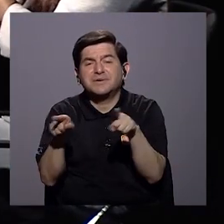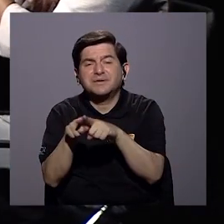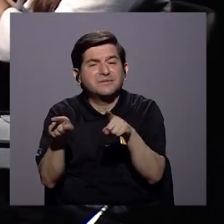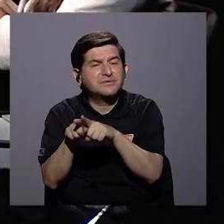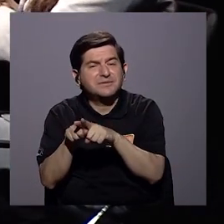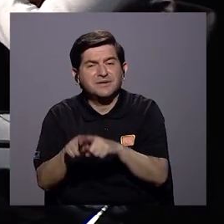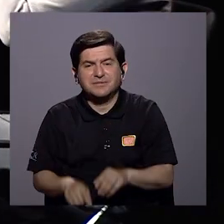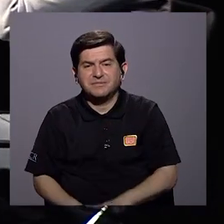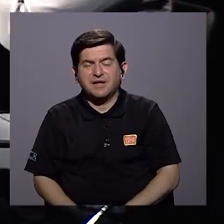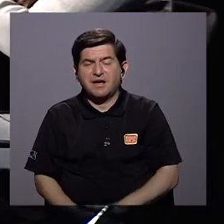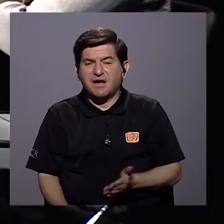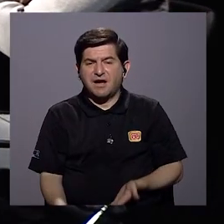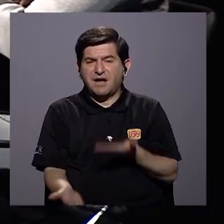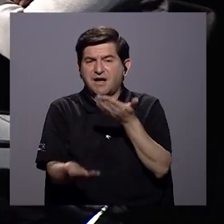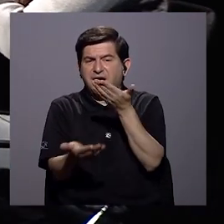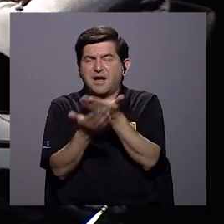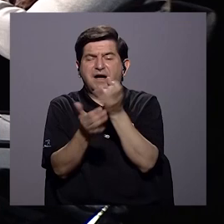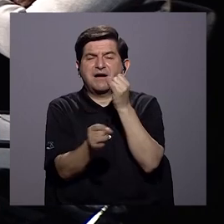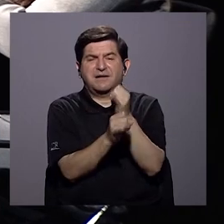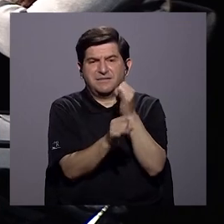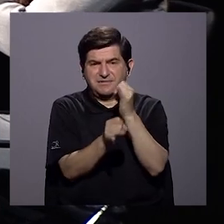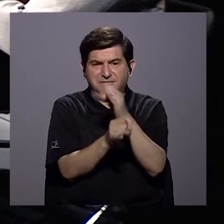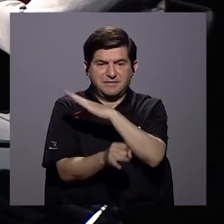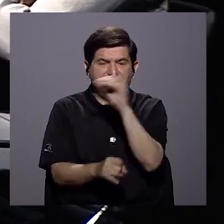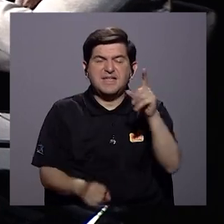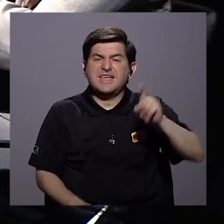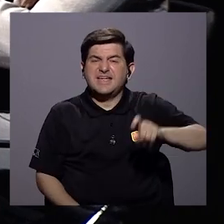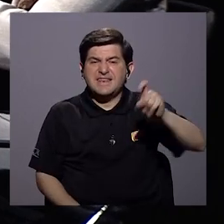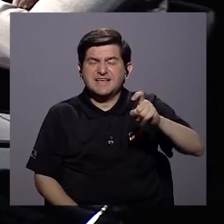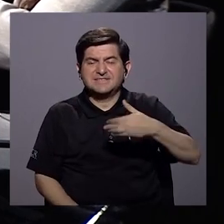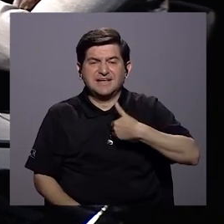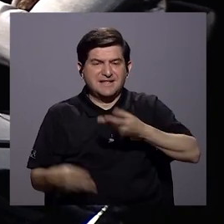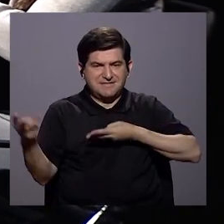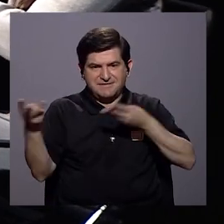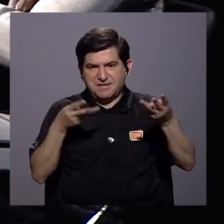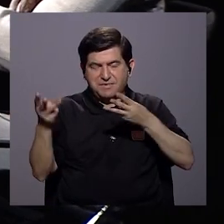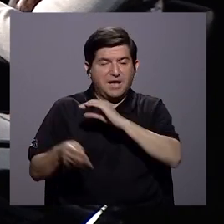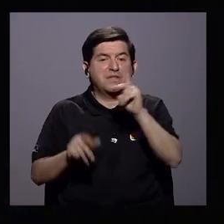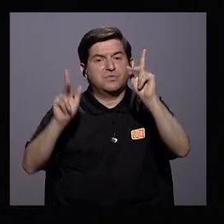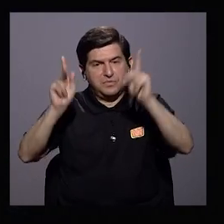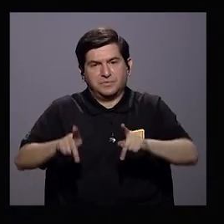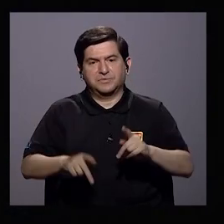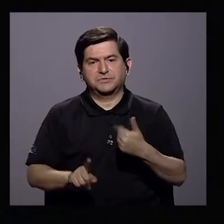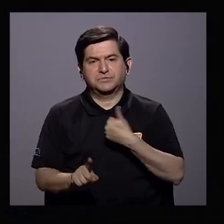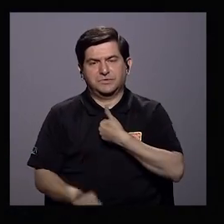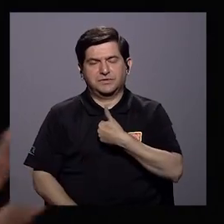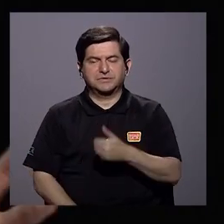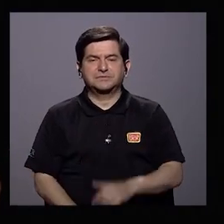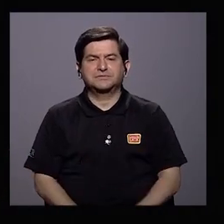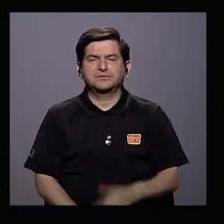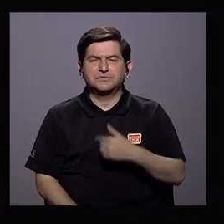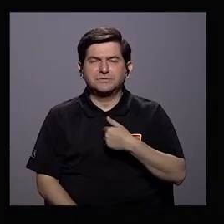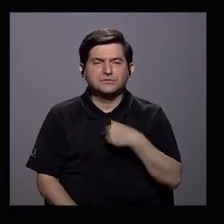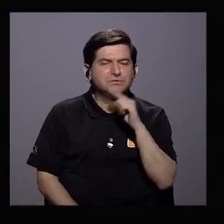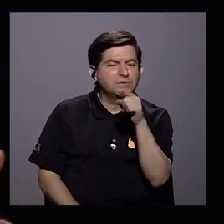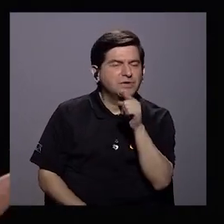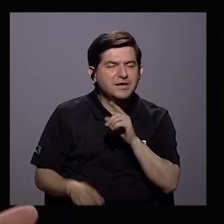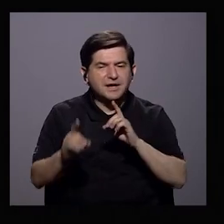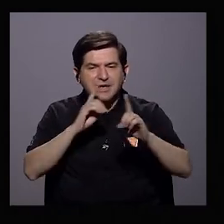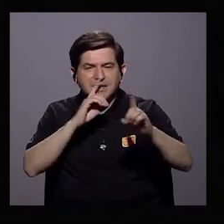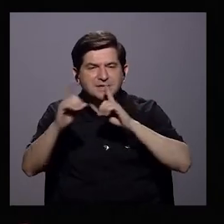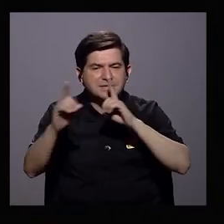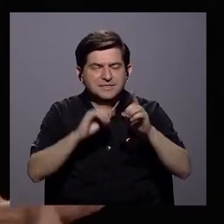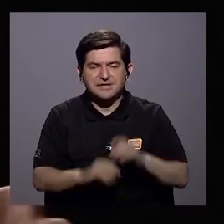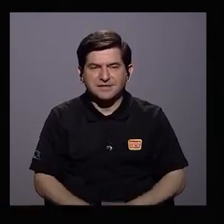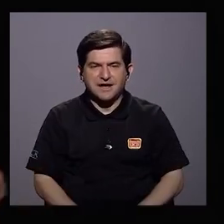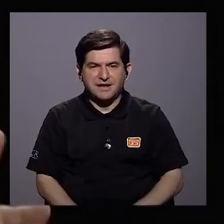expresa en la oferta de las instituciones y la necesidad del mercado y de las personas. Yo lo introduciría mucho en ese diálogo que